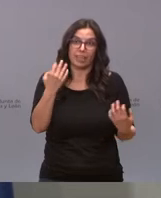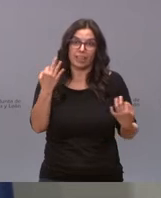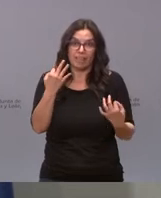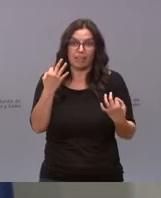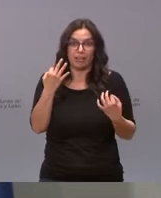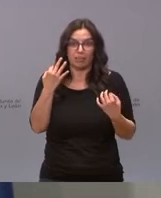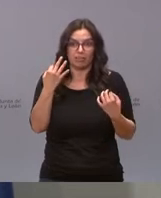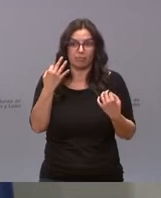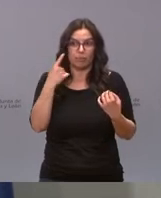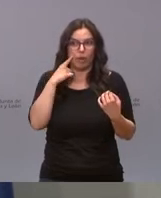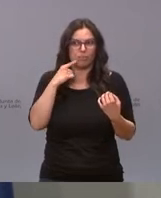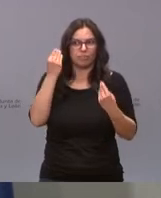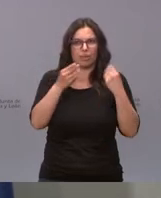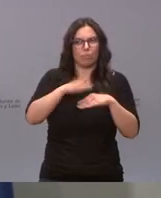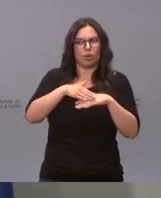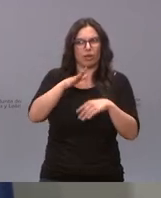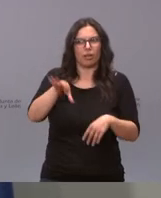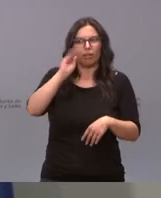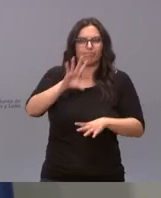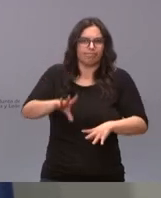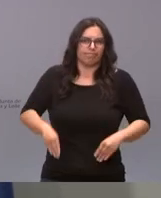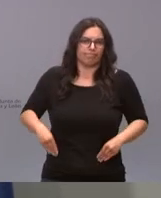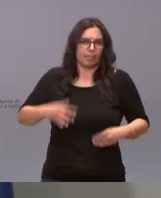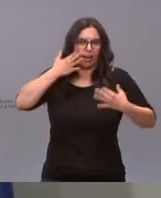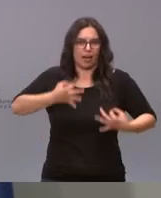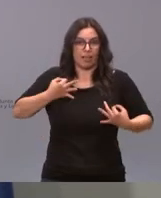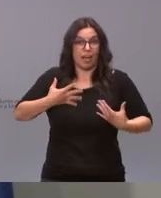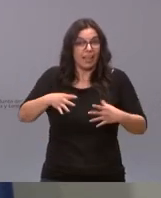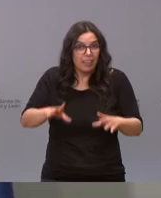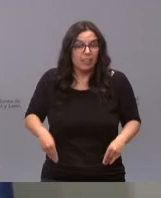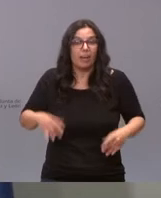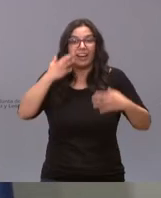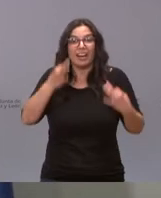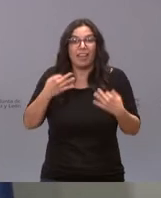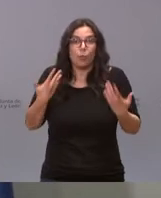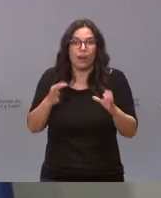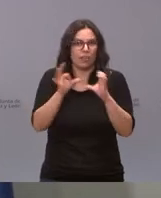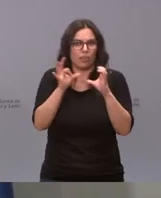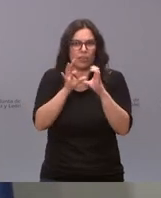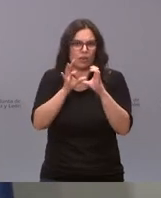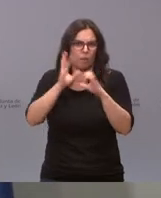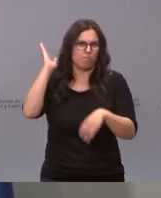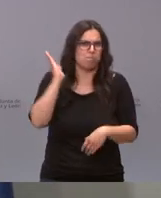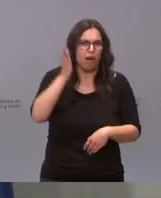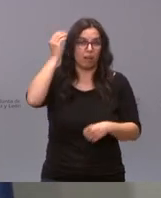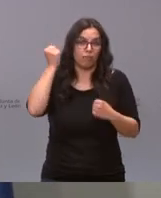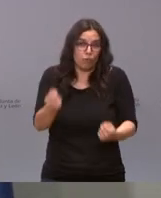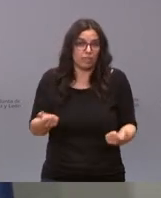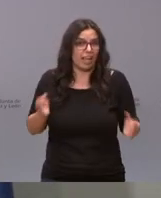leerlos y de entenderlos y de asumir la realidad y la realidad es Ciudadanos ha sufrido un durísimo castigo